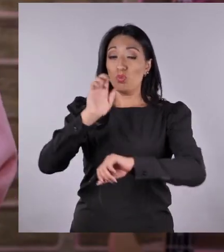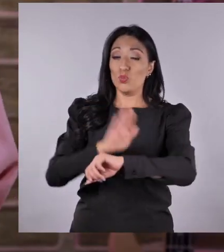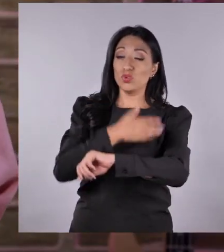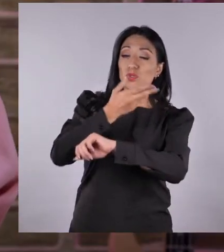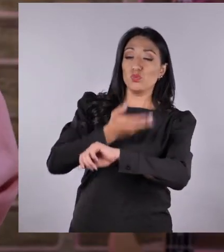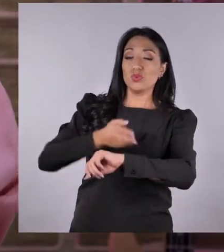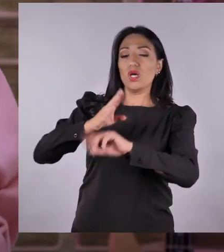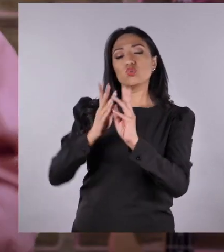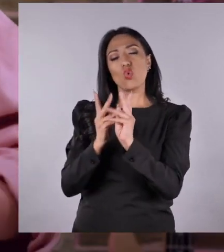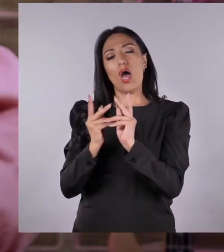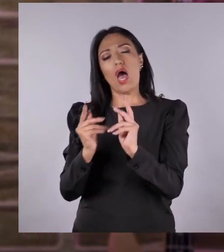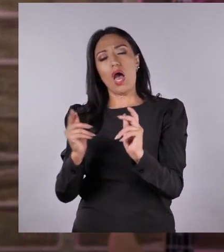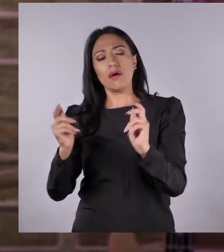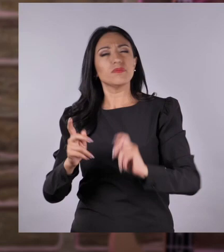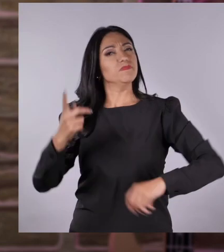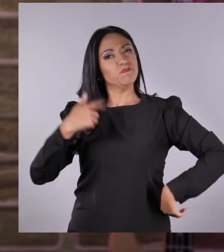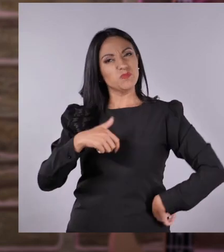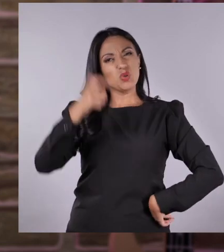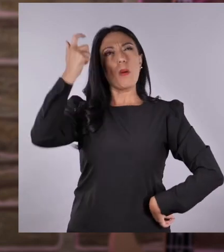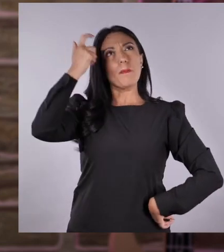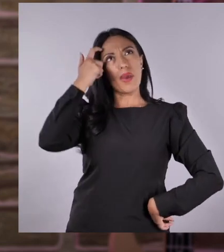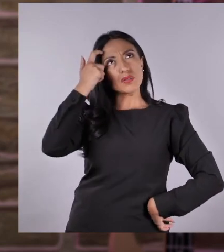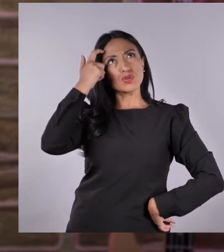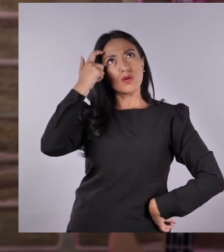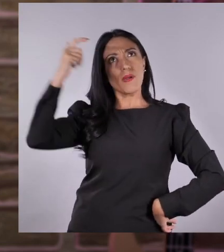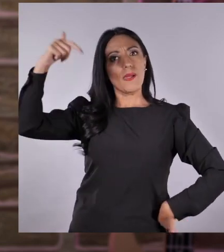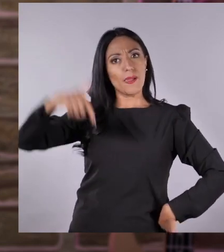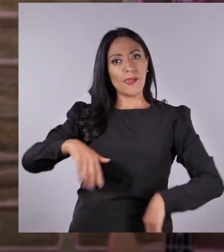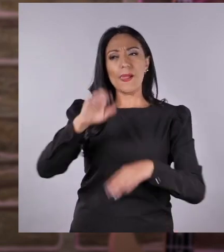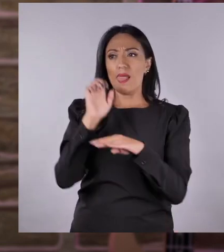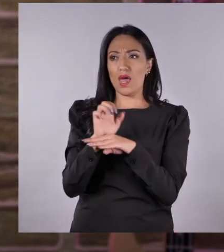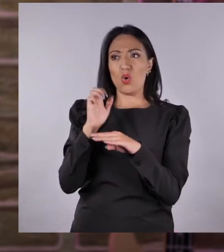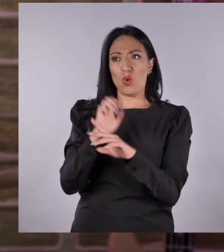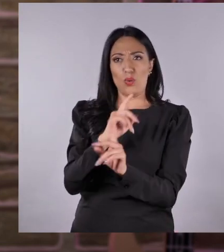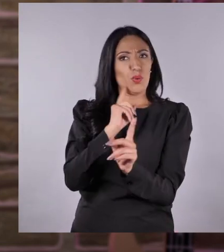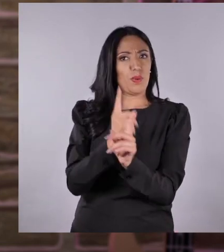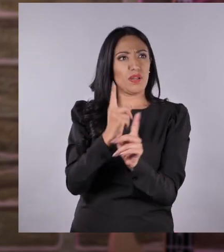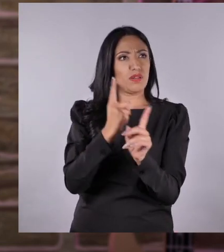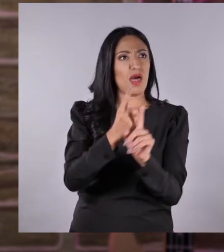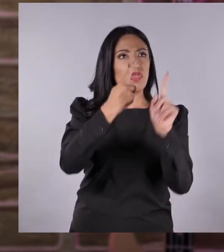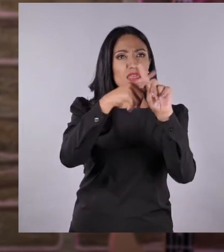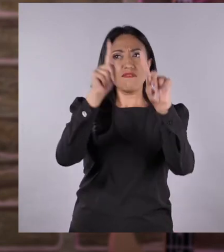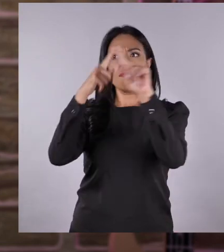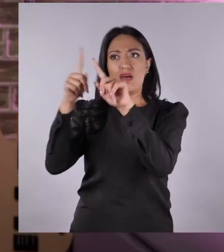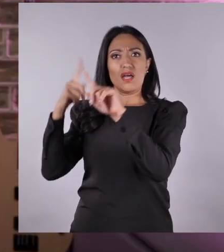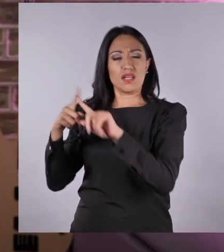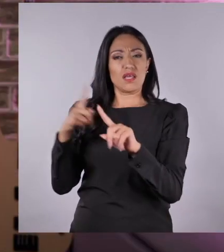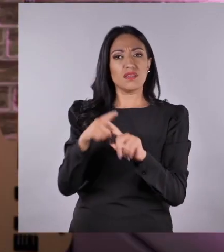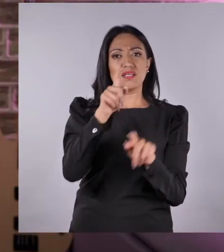¿Les gusta? Y me quedo pensando en la diversidad de gente que tenemos en este país.